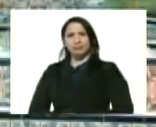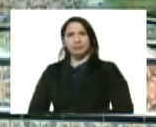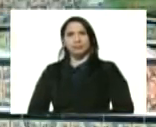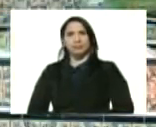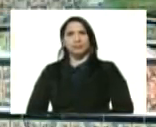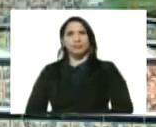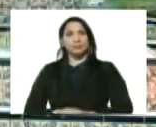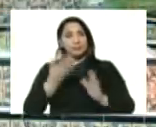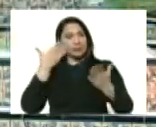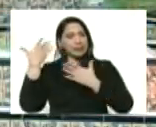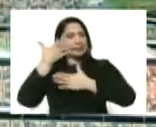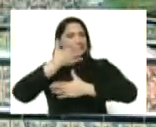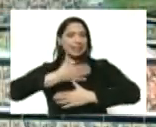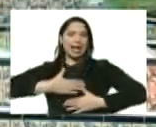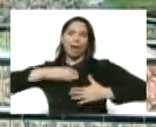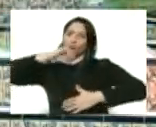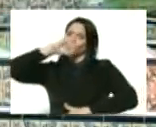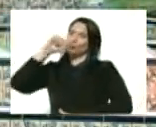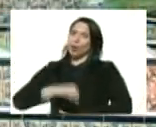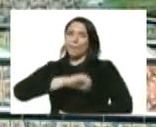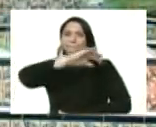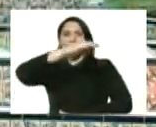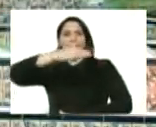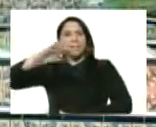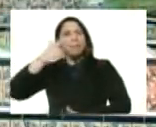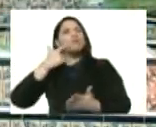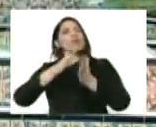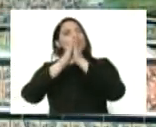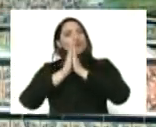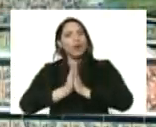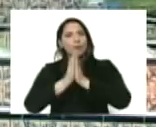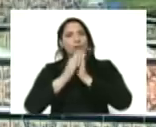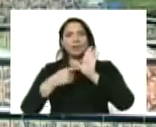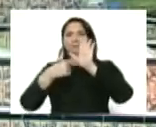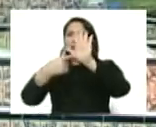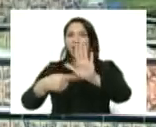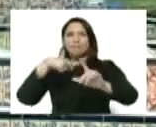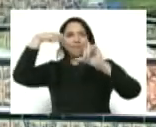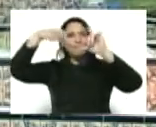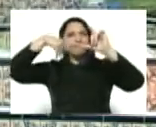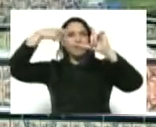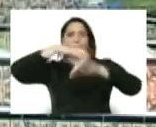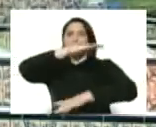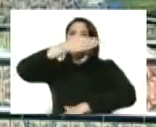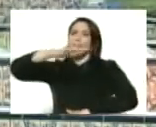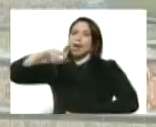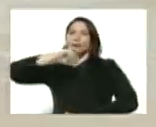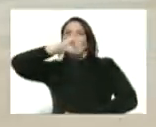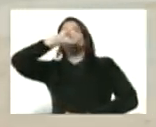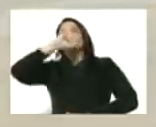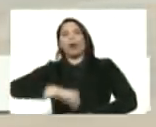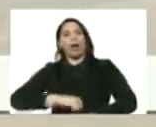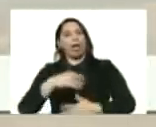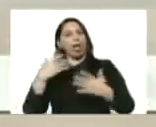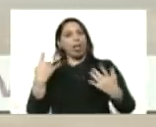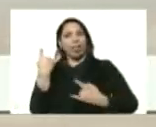que sabroso ese mar vale si me pueden poner las imágenes del mar no no no demasiado bueno